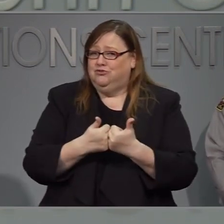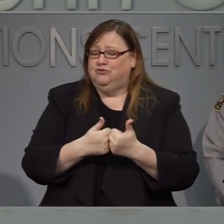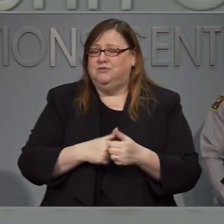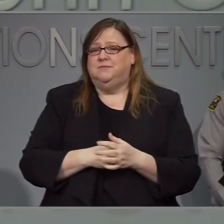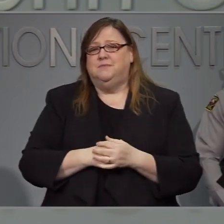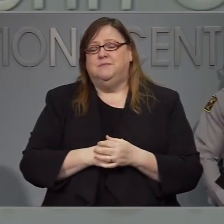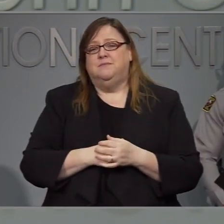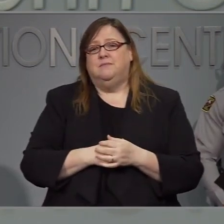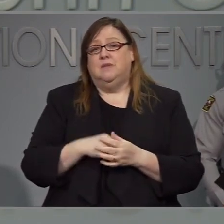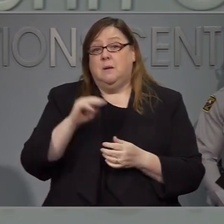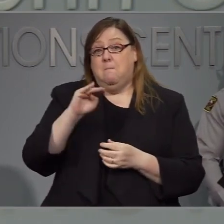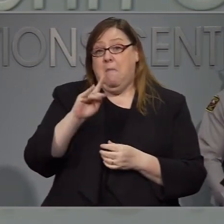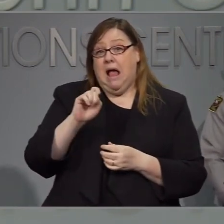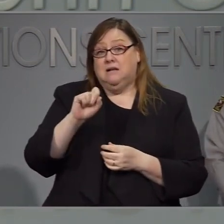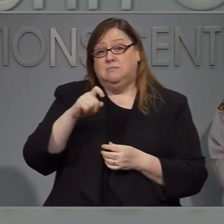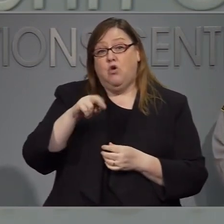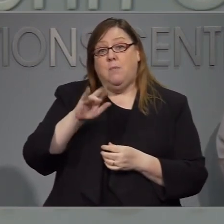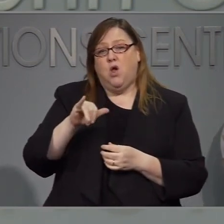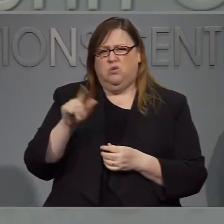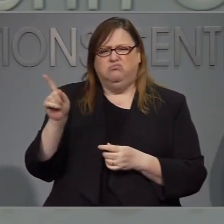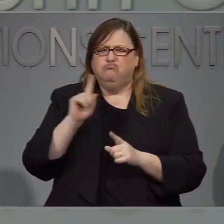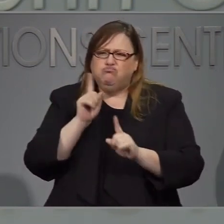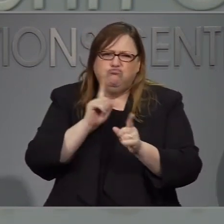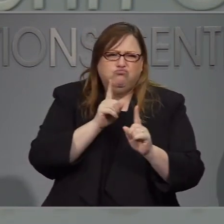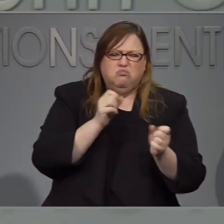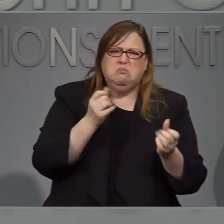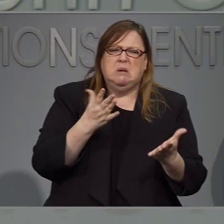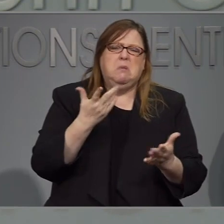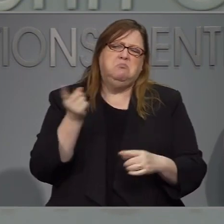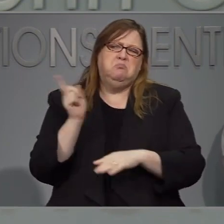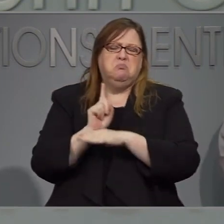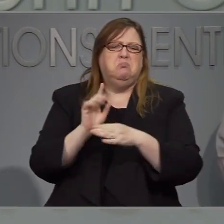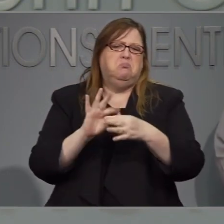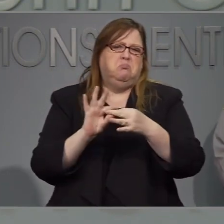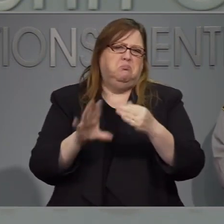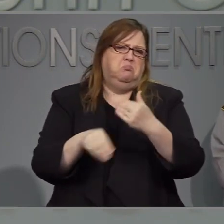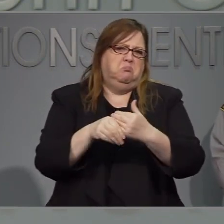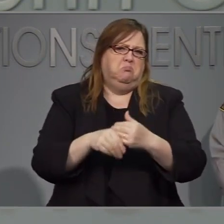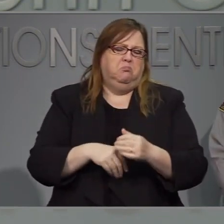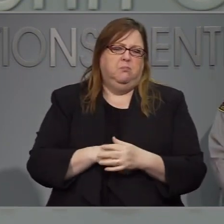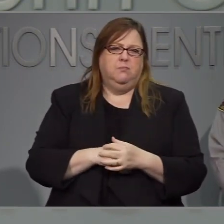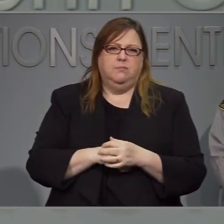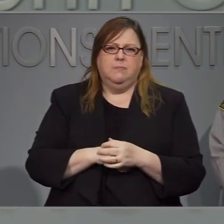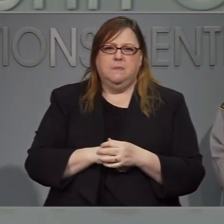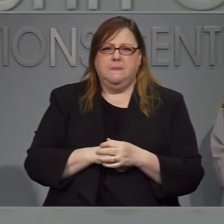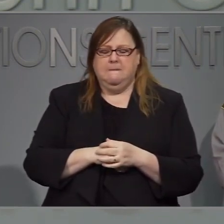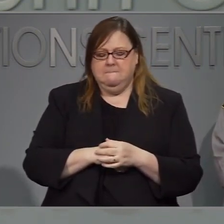en ese tema. Yo sé que Mike habla con mucha gente al respecto y tal vez quiera agregar algo.